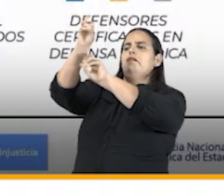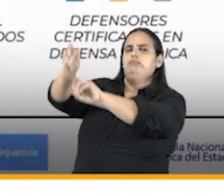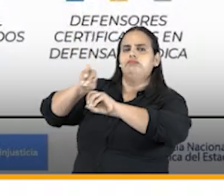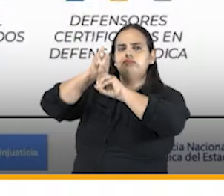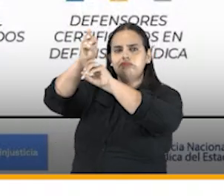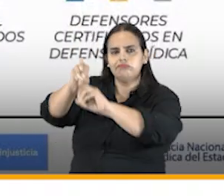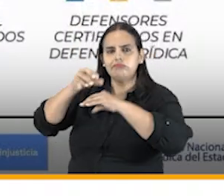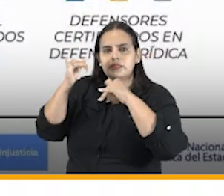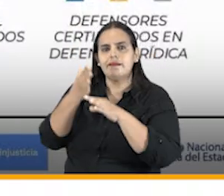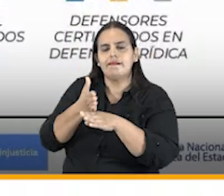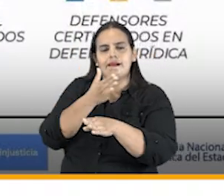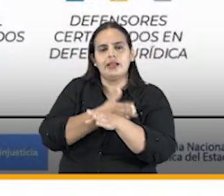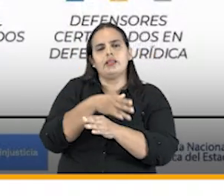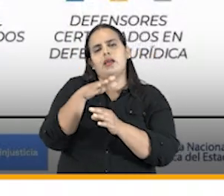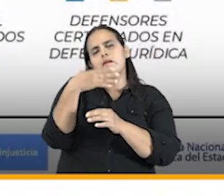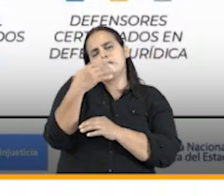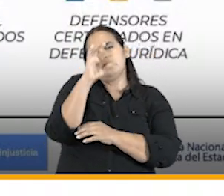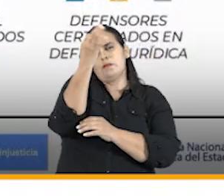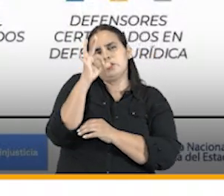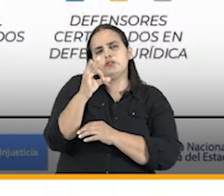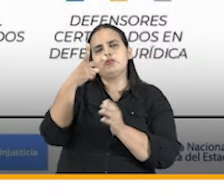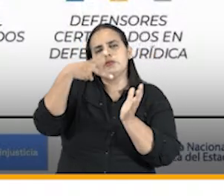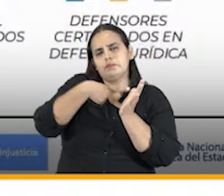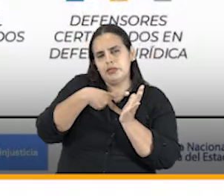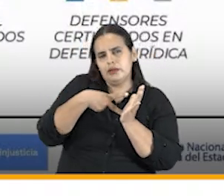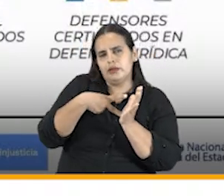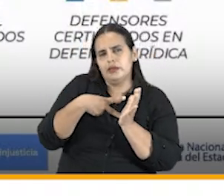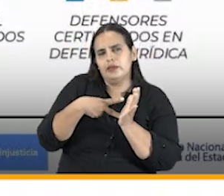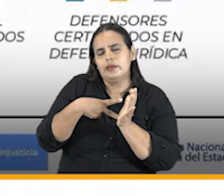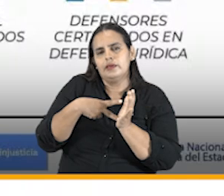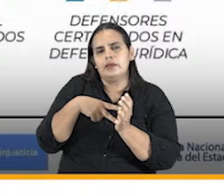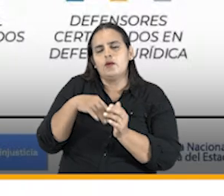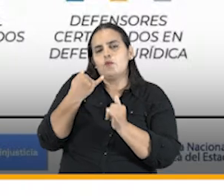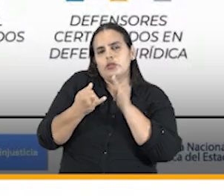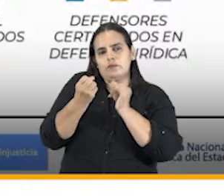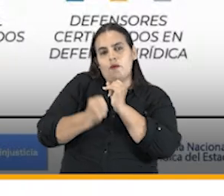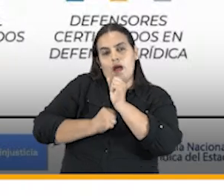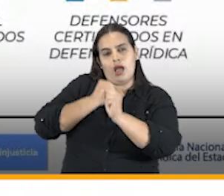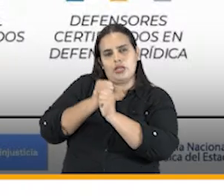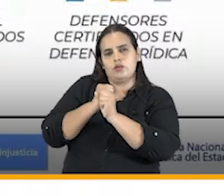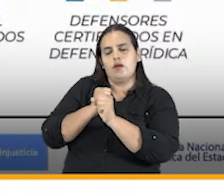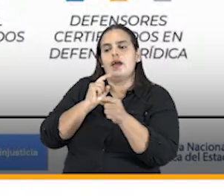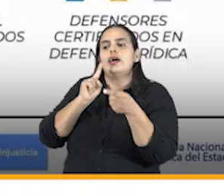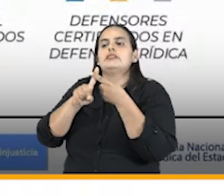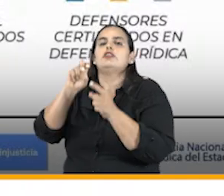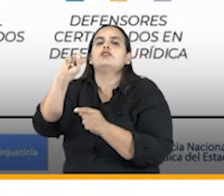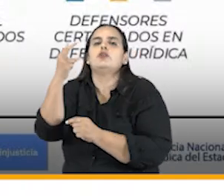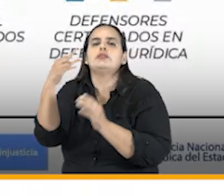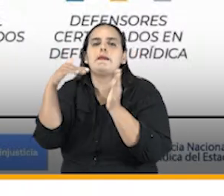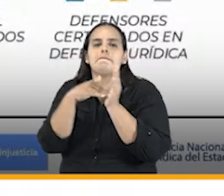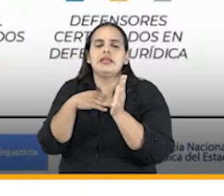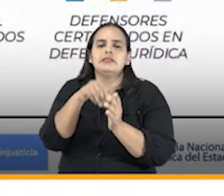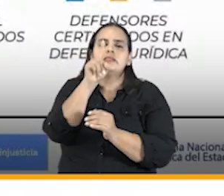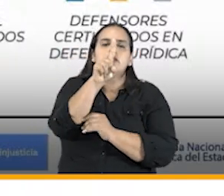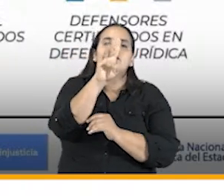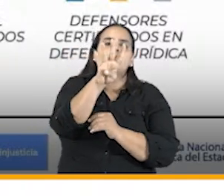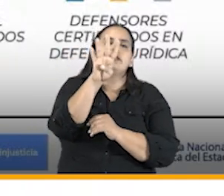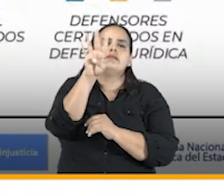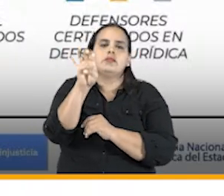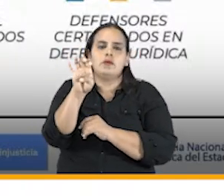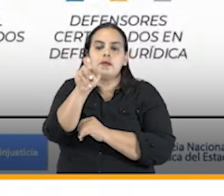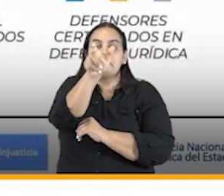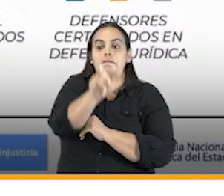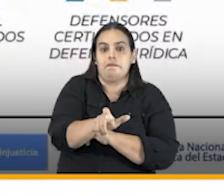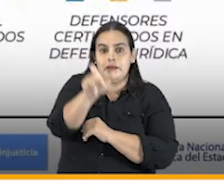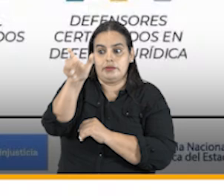de un promedio de 2000 en los últimos años a 12,149 personas que han